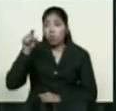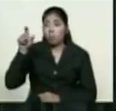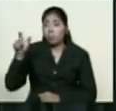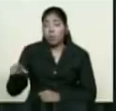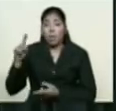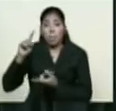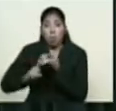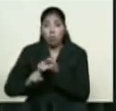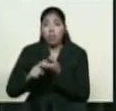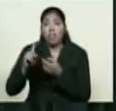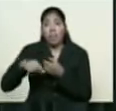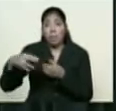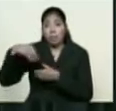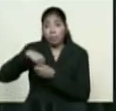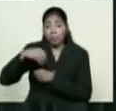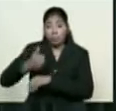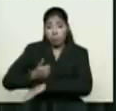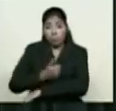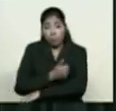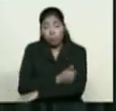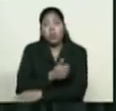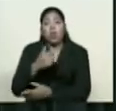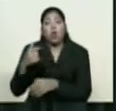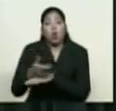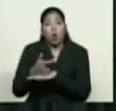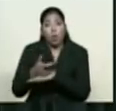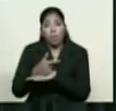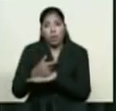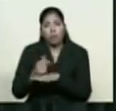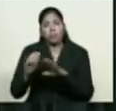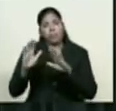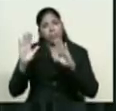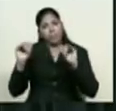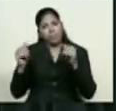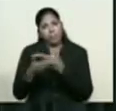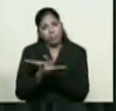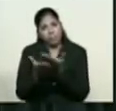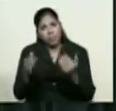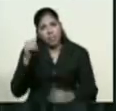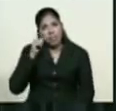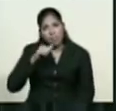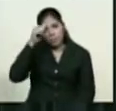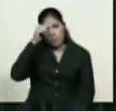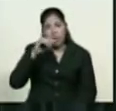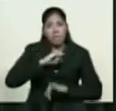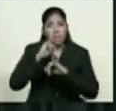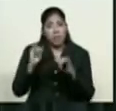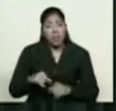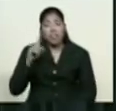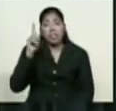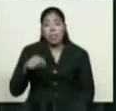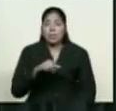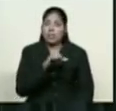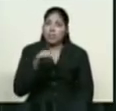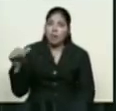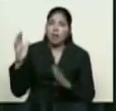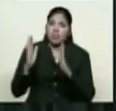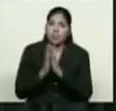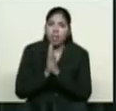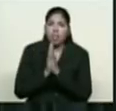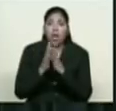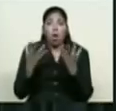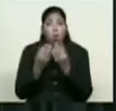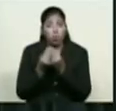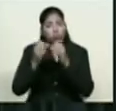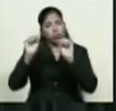les deseamos un feliz fin de semana y un feliz inicio de Semana Santa. Venceremos juntos, todo es